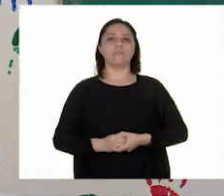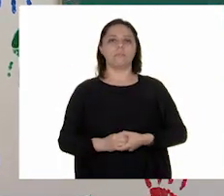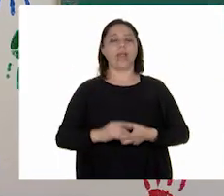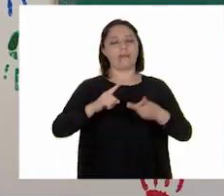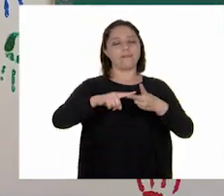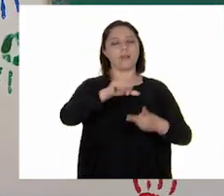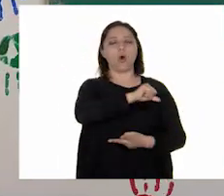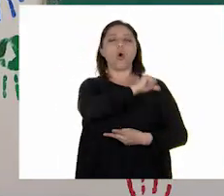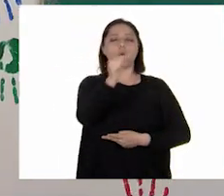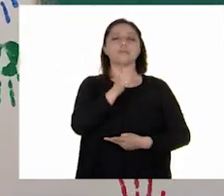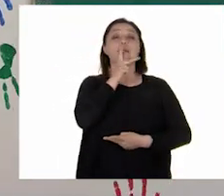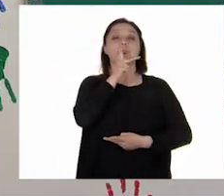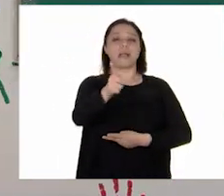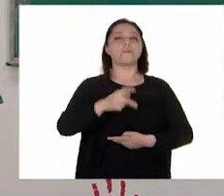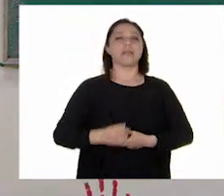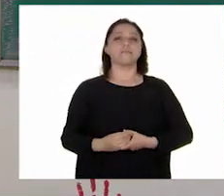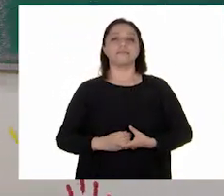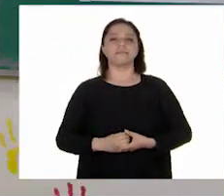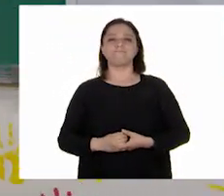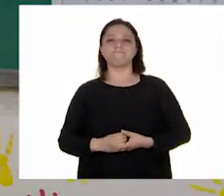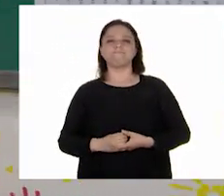otra palabra encuentro.